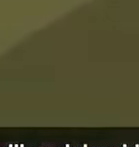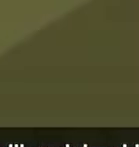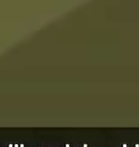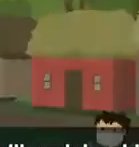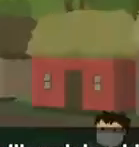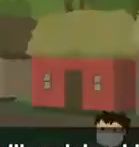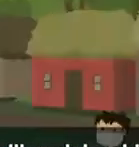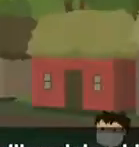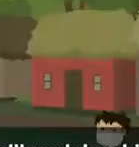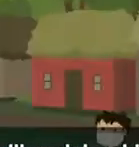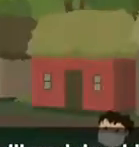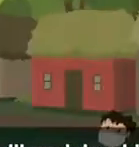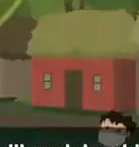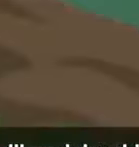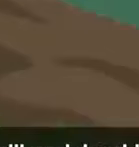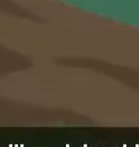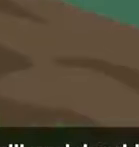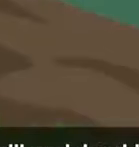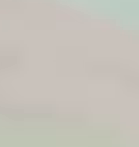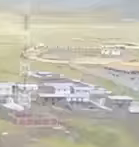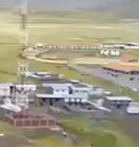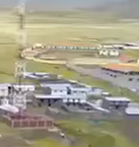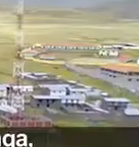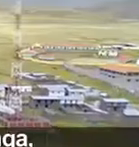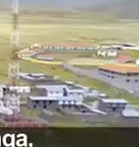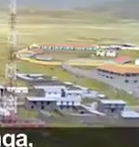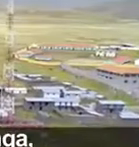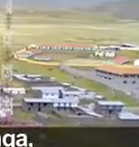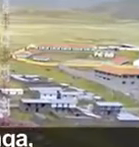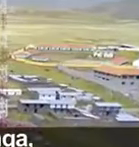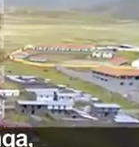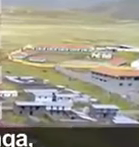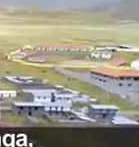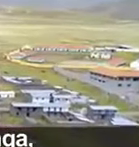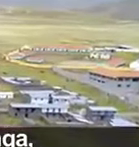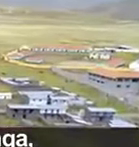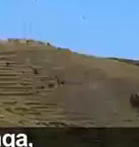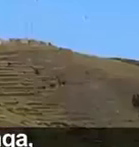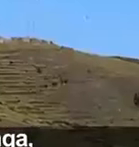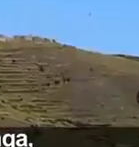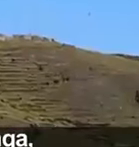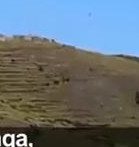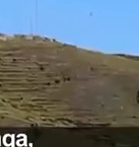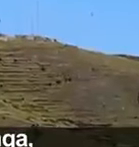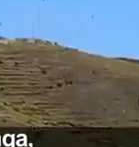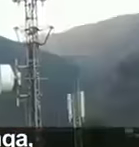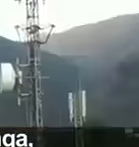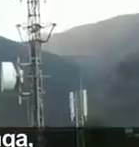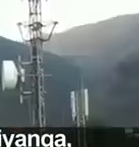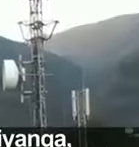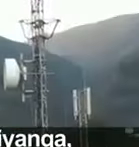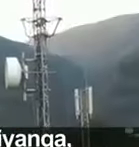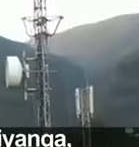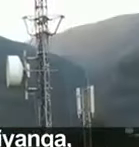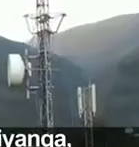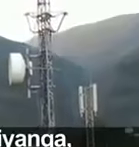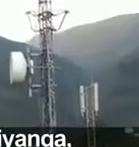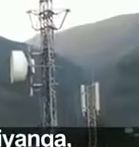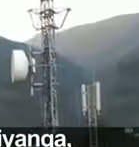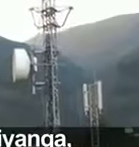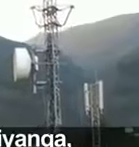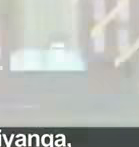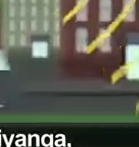kastakunawang ni ajiparlakunki. Kemosho, antena kunawangha, atzka marca kunam, comunidad